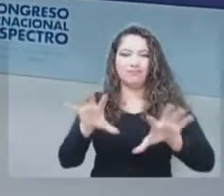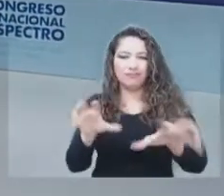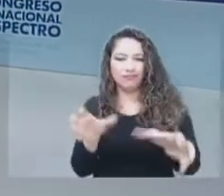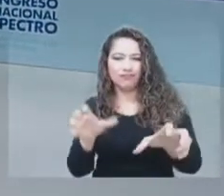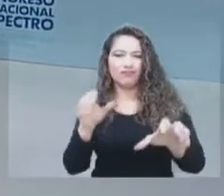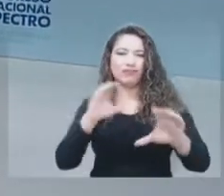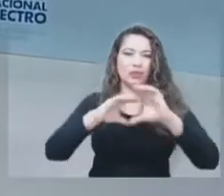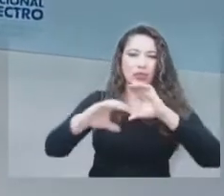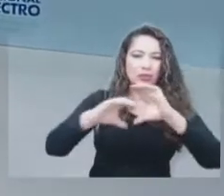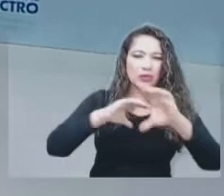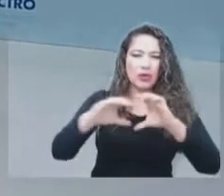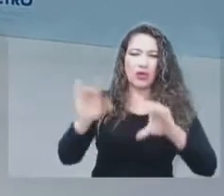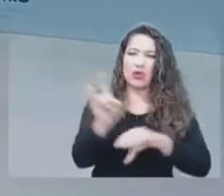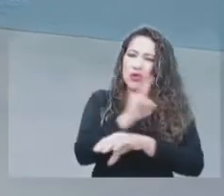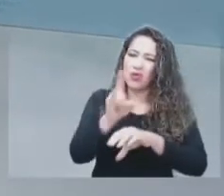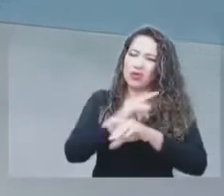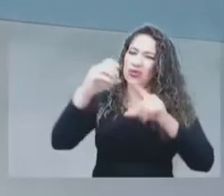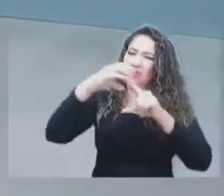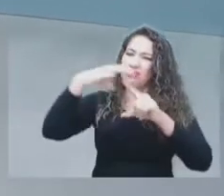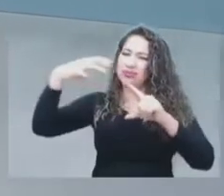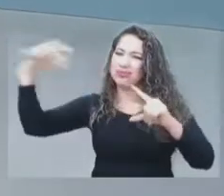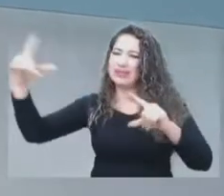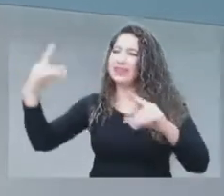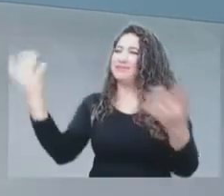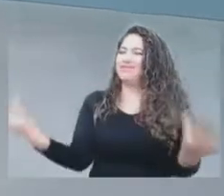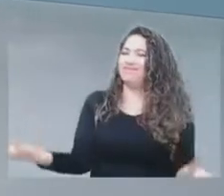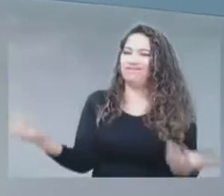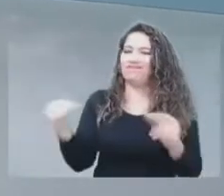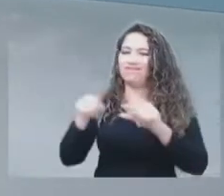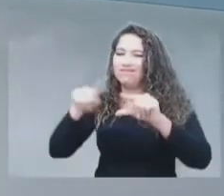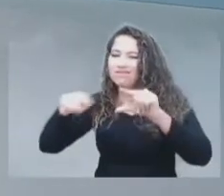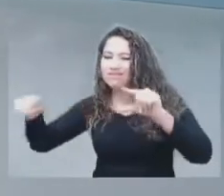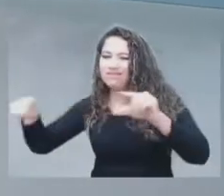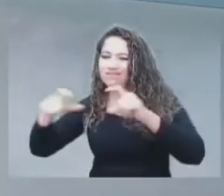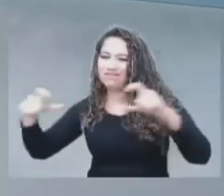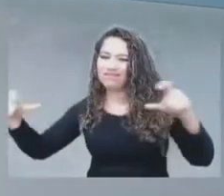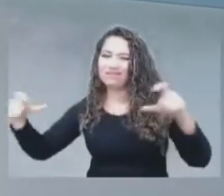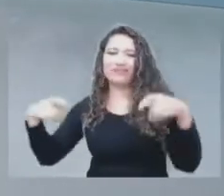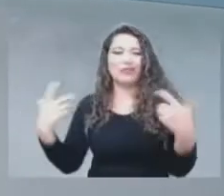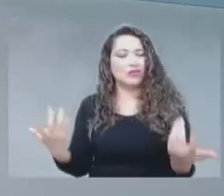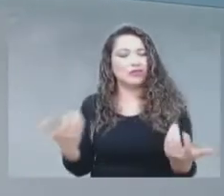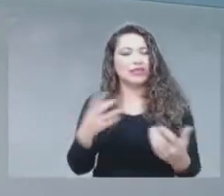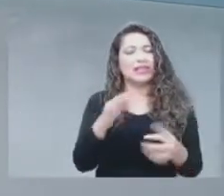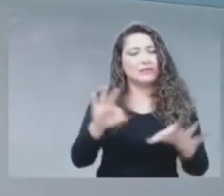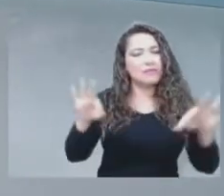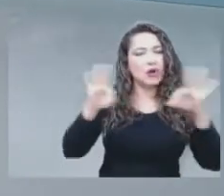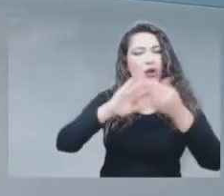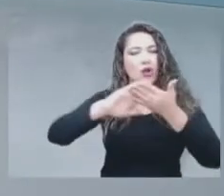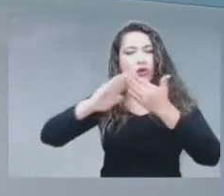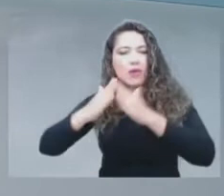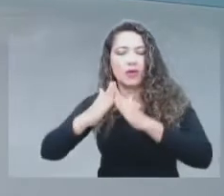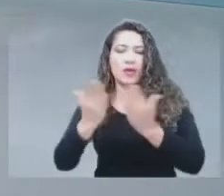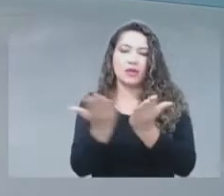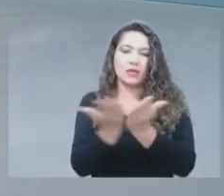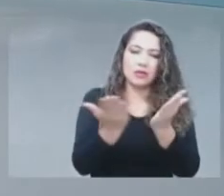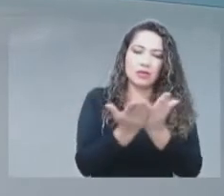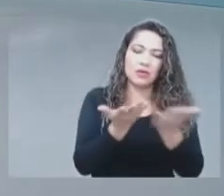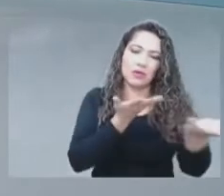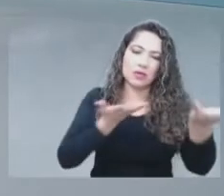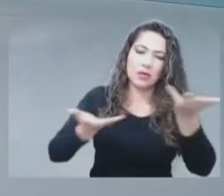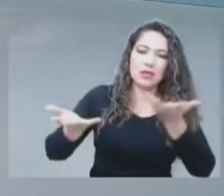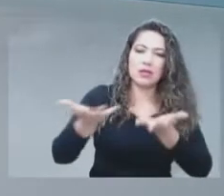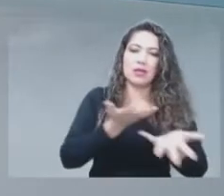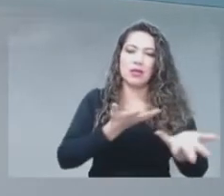pues definitivamente es necesario adelantar estudios de convivencia, estudios en los que diferentes servicios pueden